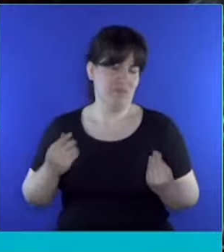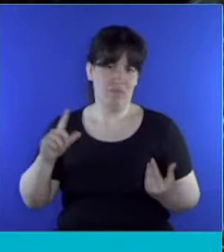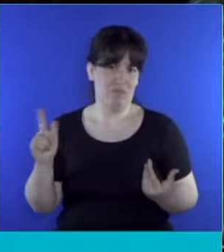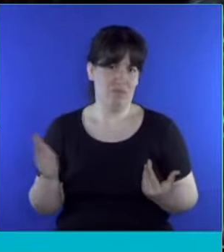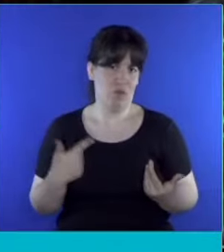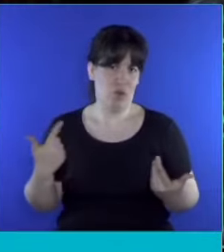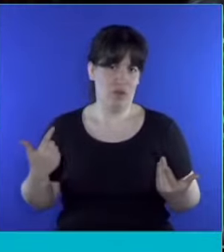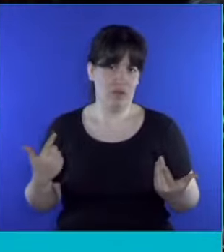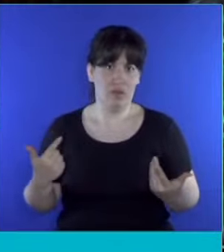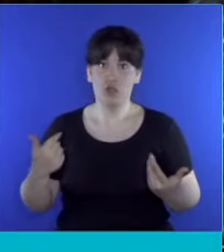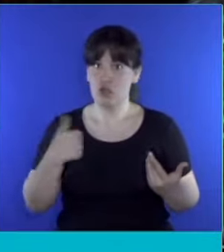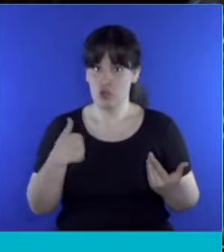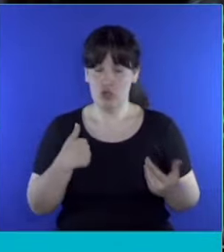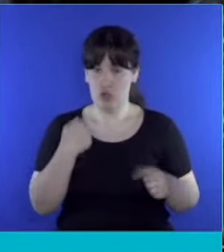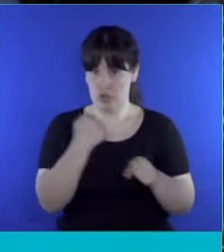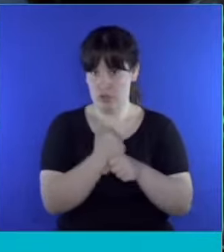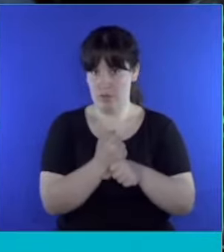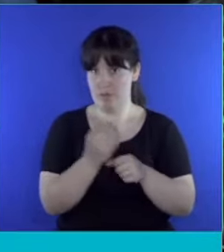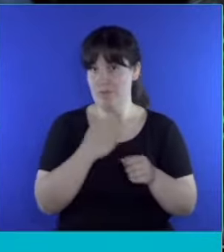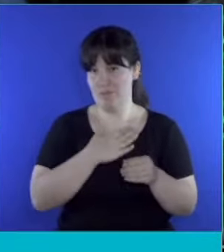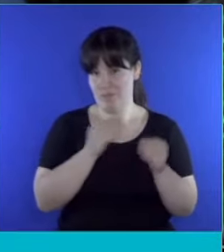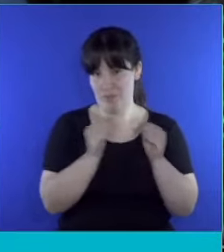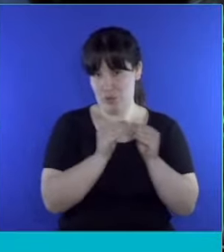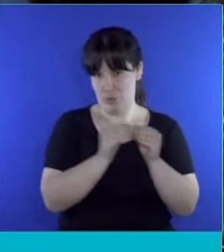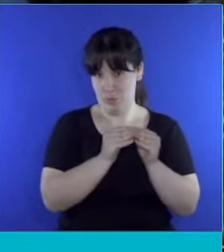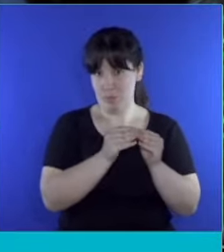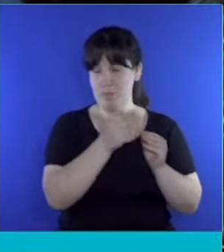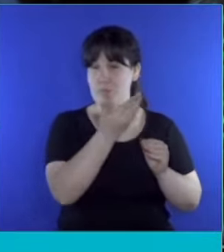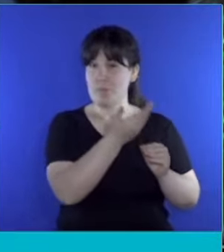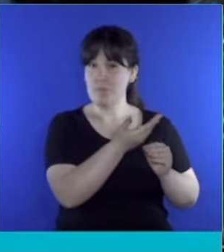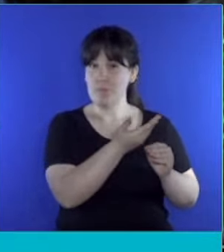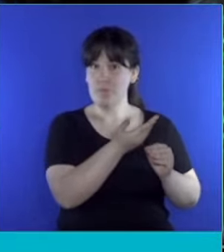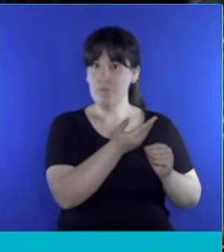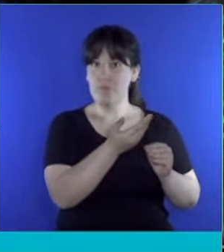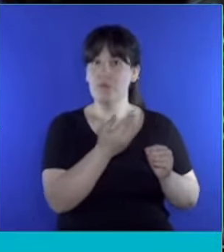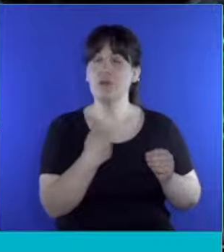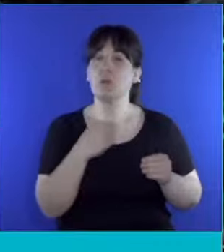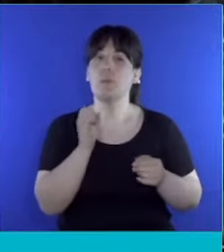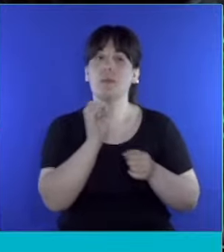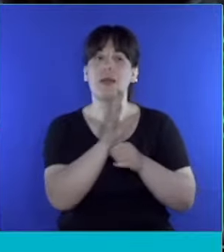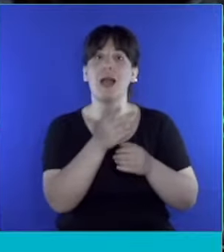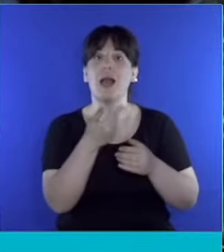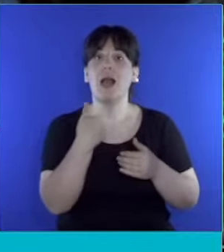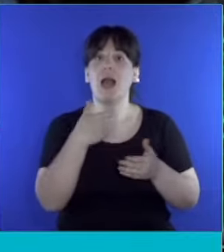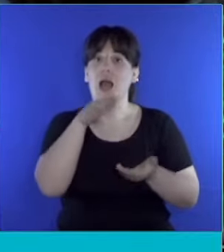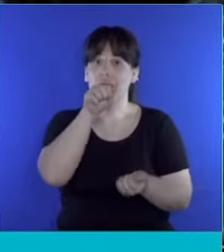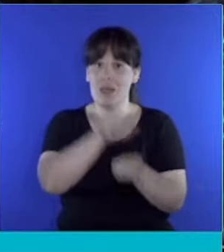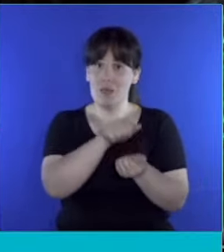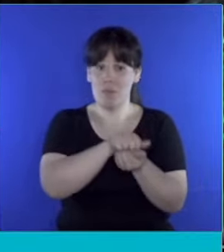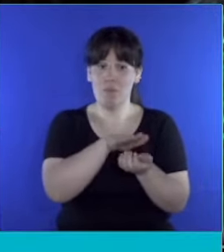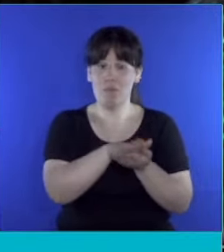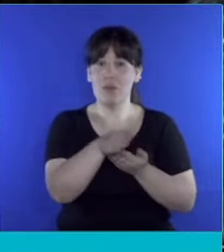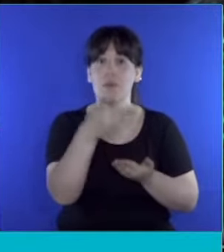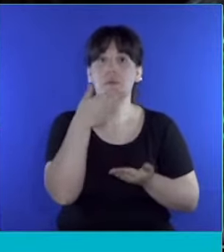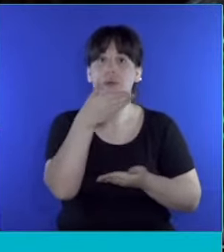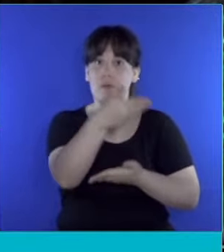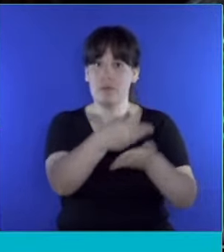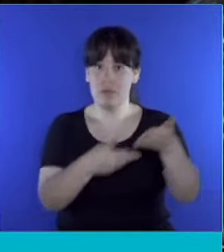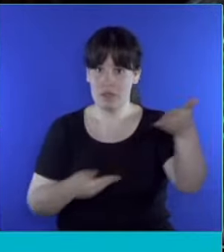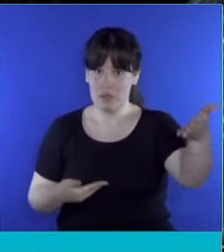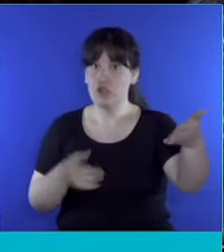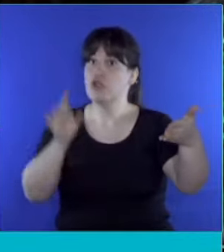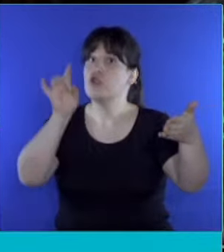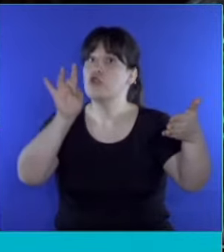el trabajo con mis compañeros de mandar a imprimir una boleta, tomando solamente en